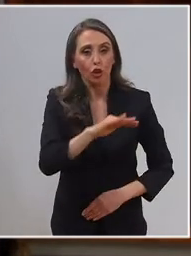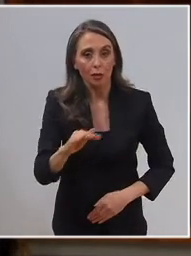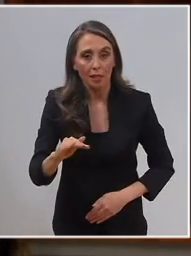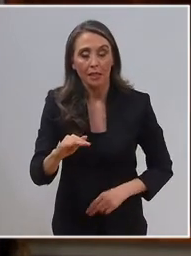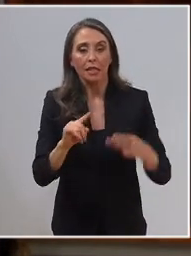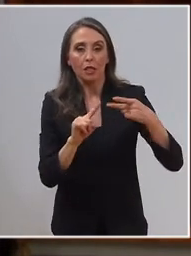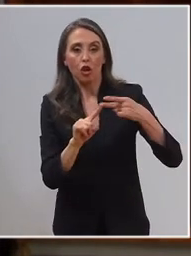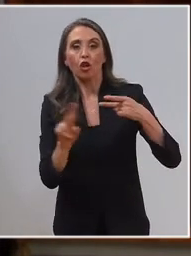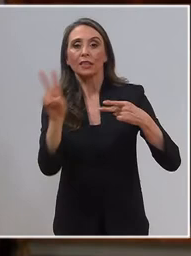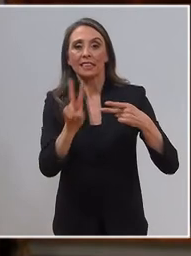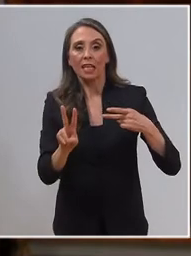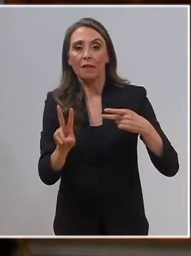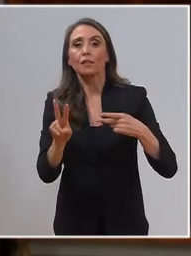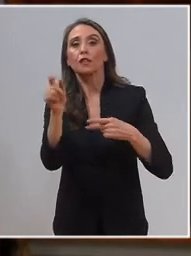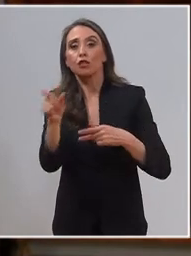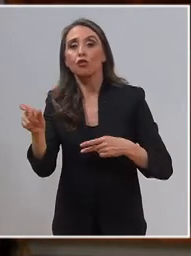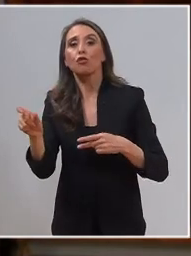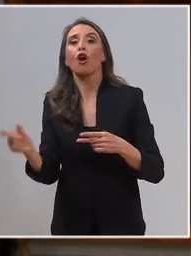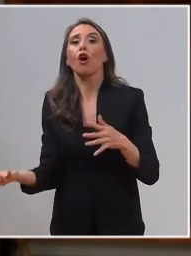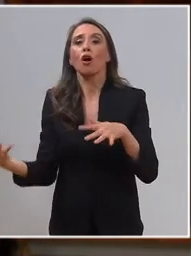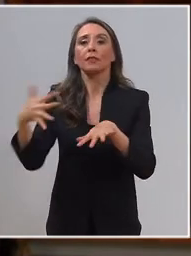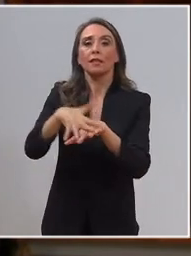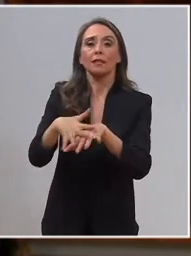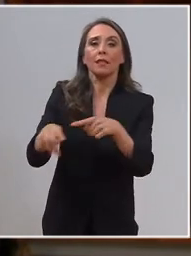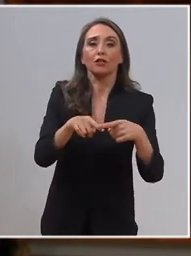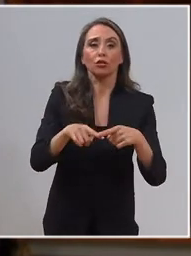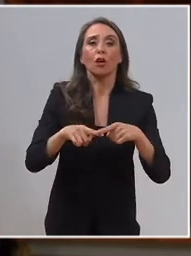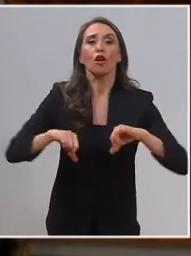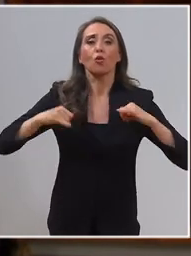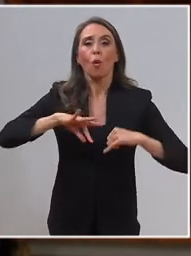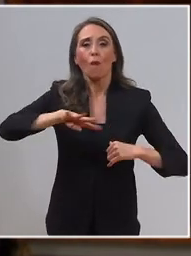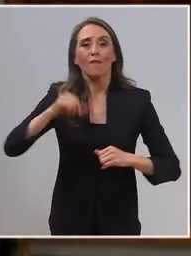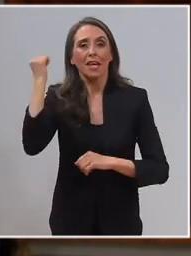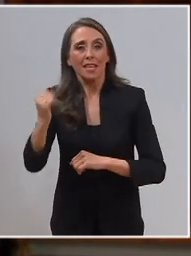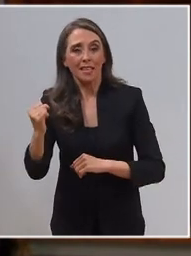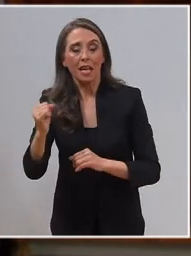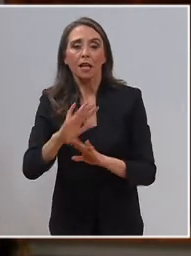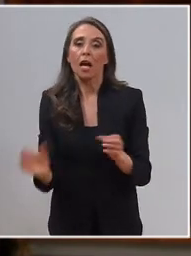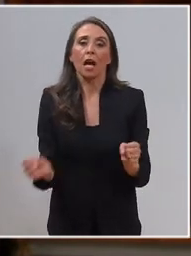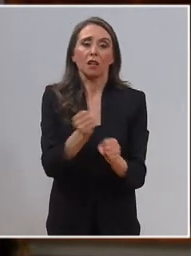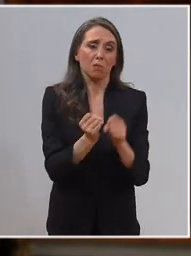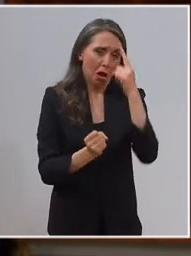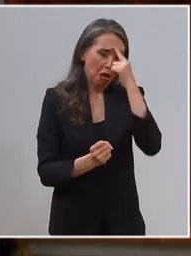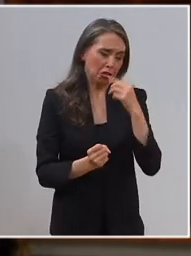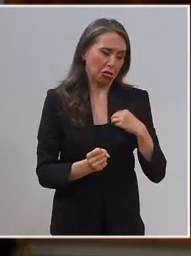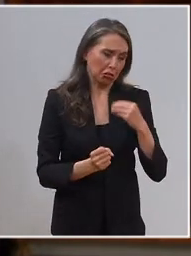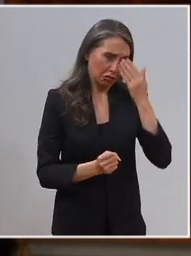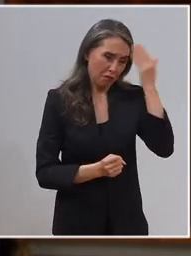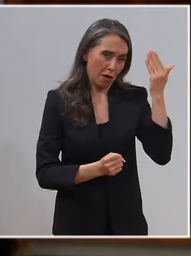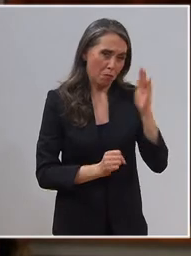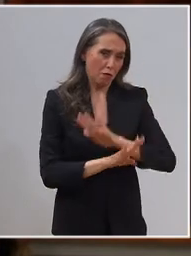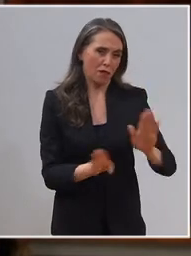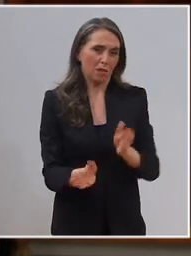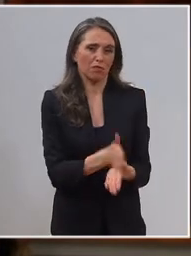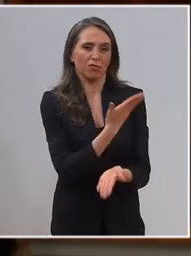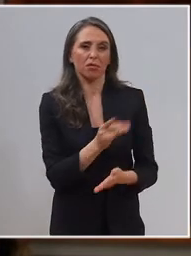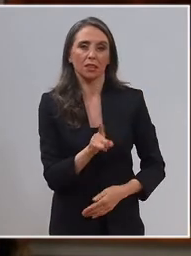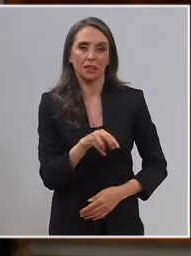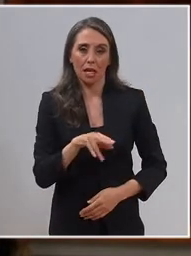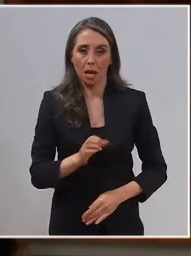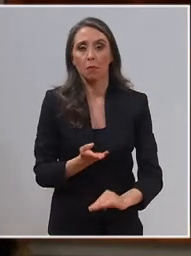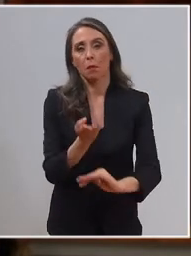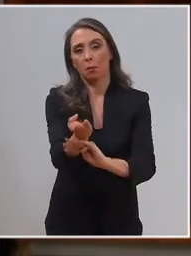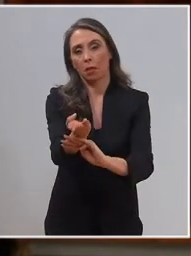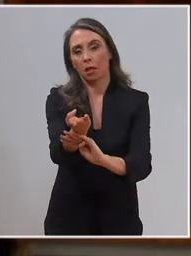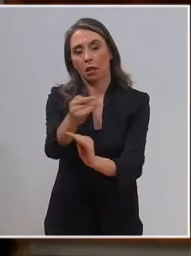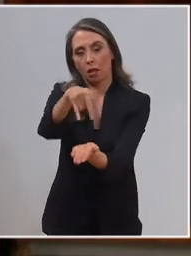y del servicio de reinserción social juvenil que van a reemplazar al tristemente célebre Sename. Le pido al